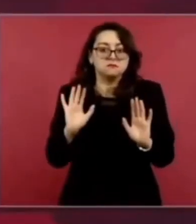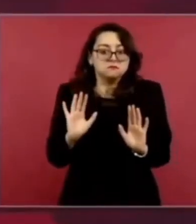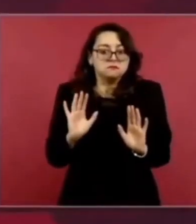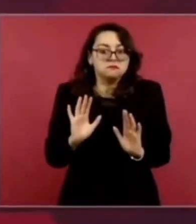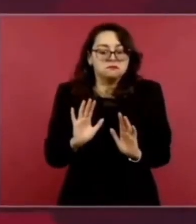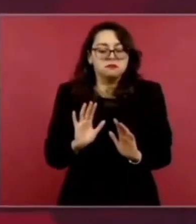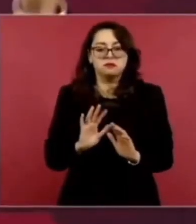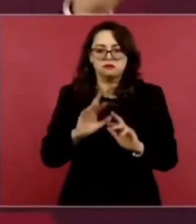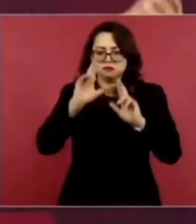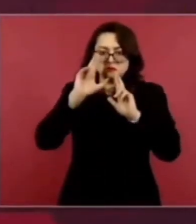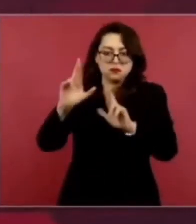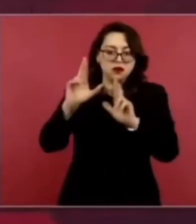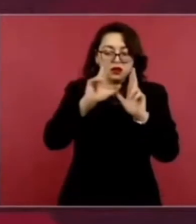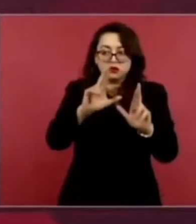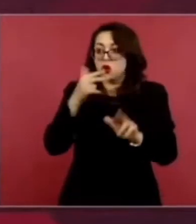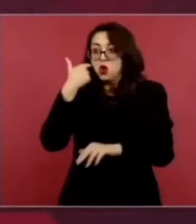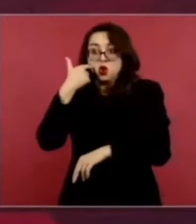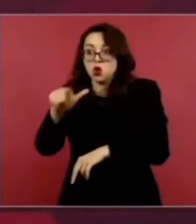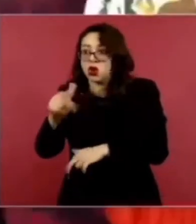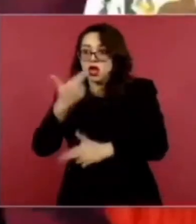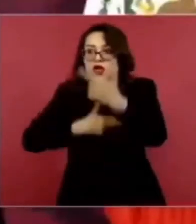Se respeta eso.